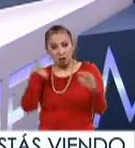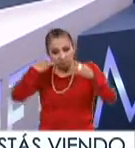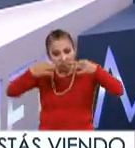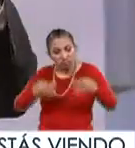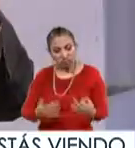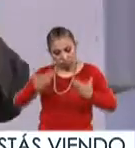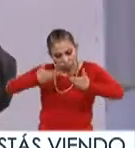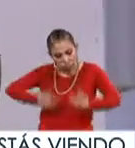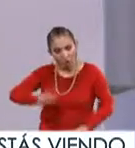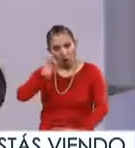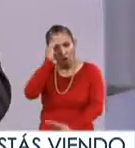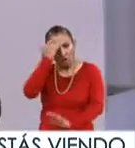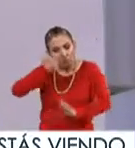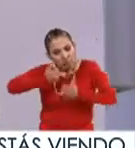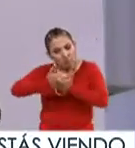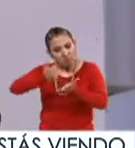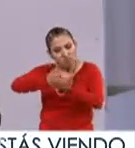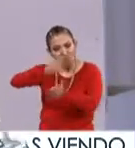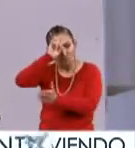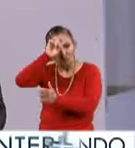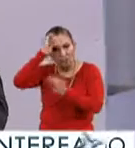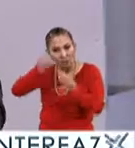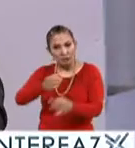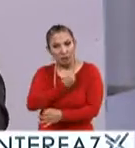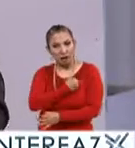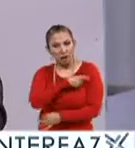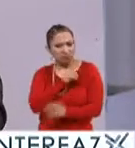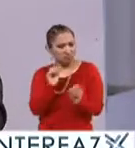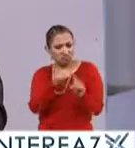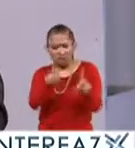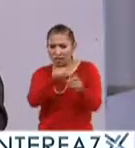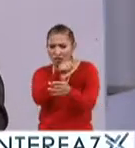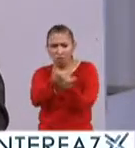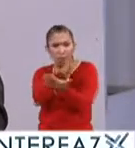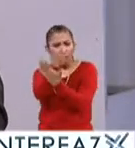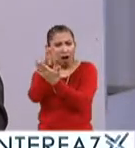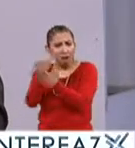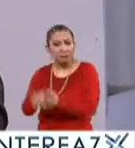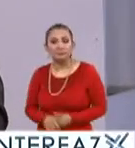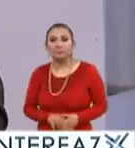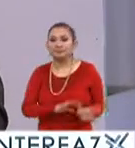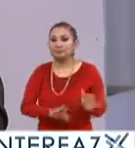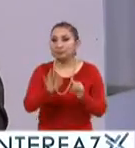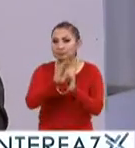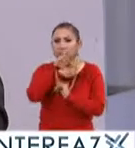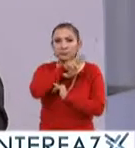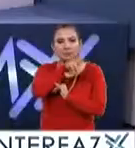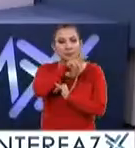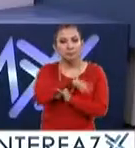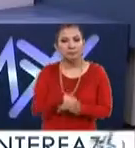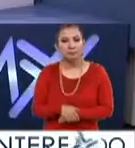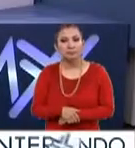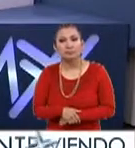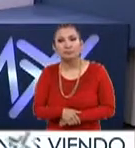formación que alguien que conozca para poderlos orientar adecuadamente. O sea, hay muchas opciones en la realidad. Finalmente, rapidísimo.